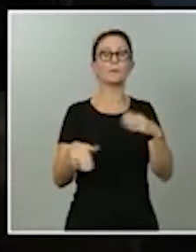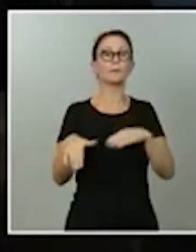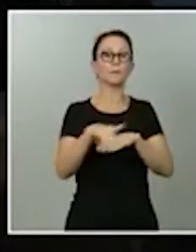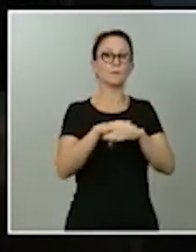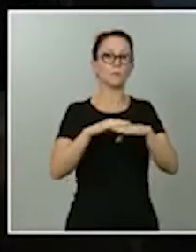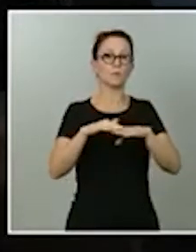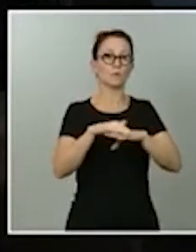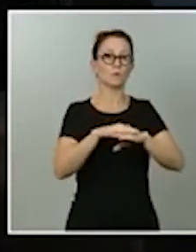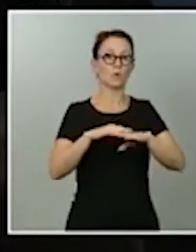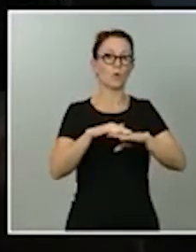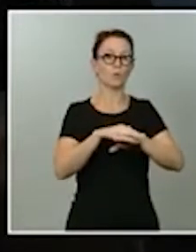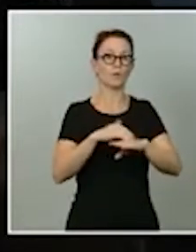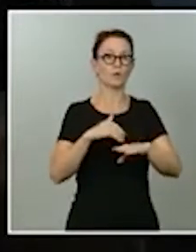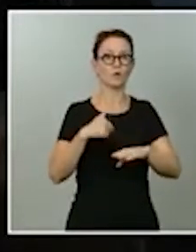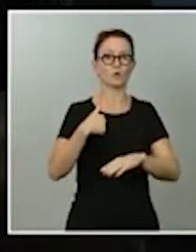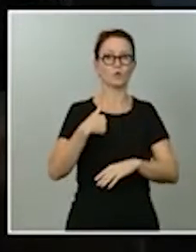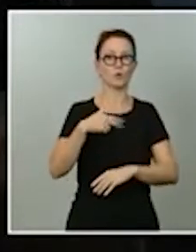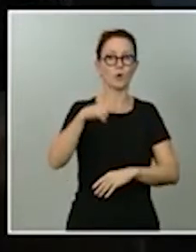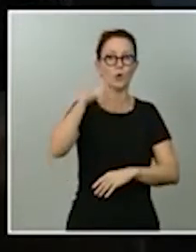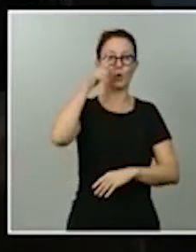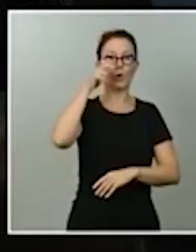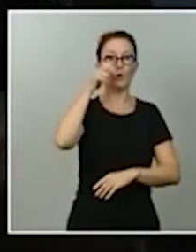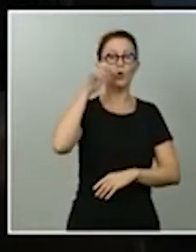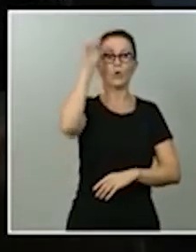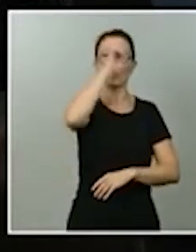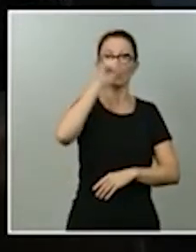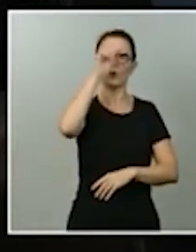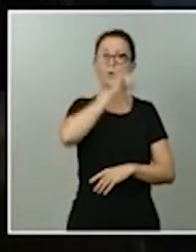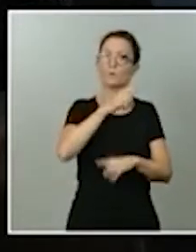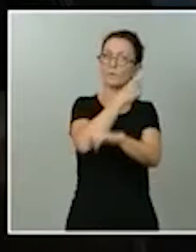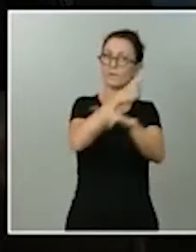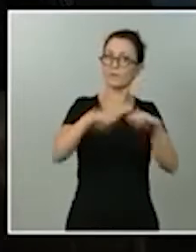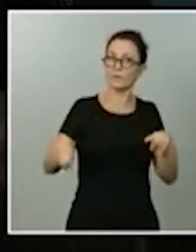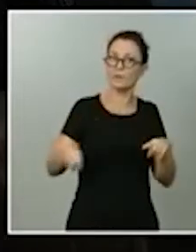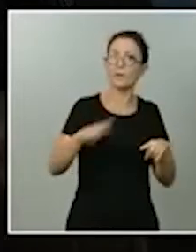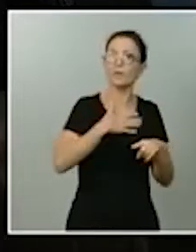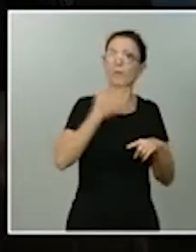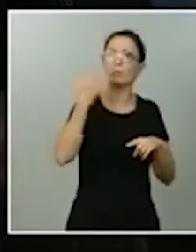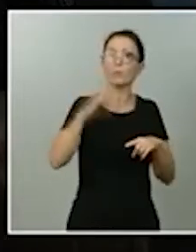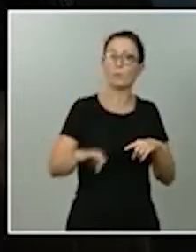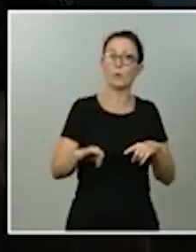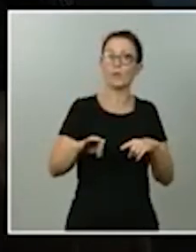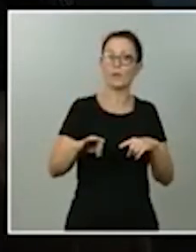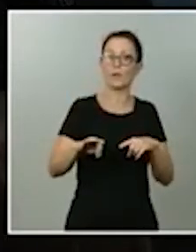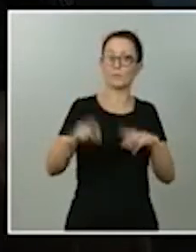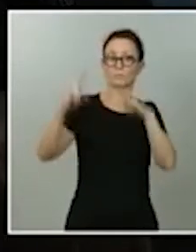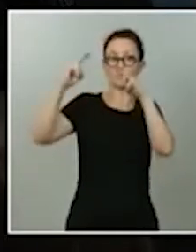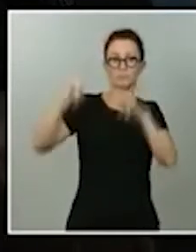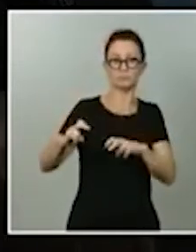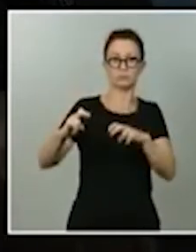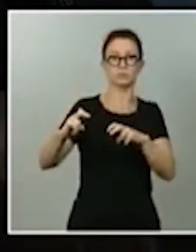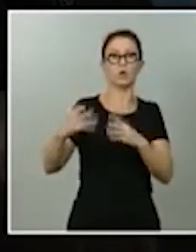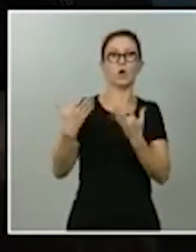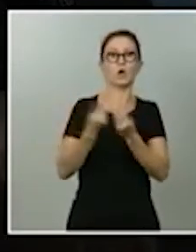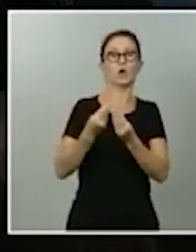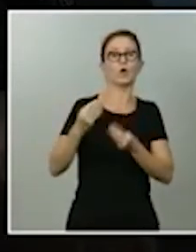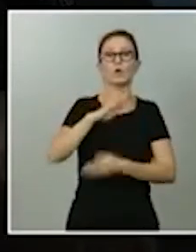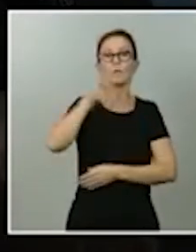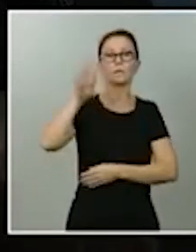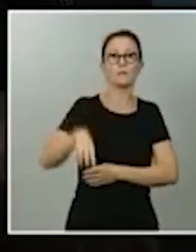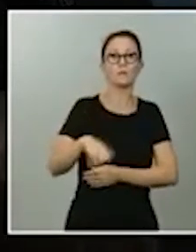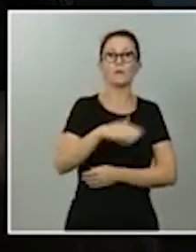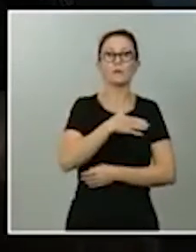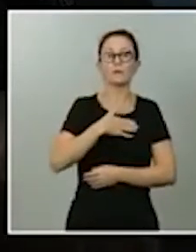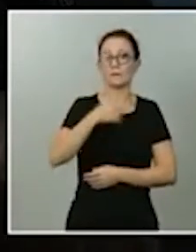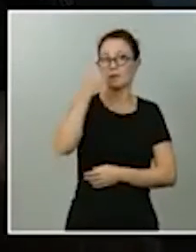distintas sobre la conveniencia o no de convocar la mesa de diálogo con Cataluña, me gustaría saber si está en sus planes